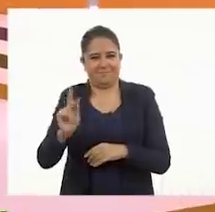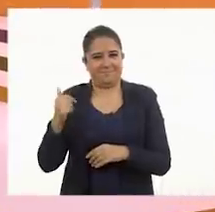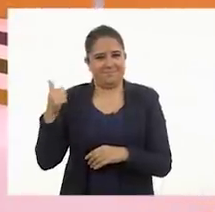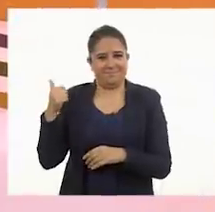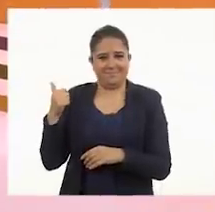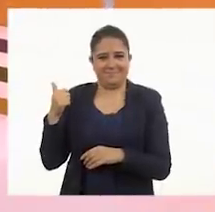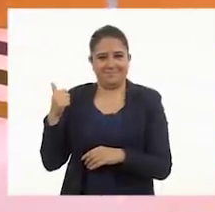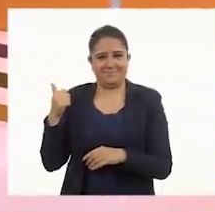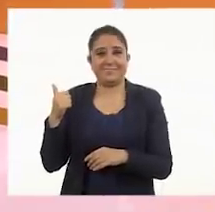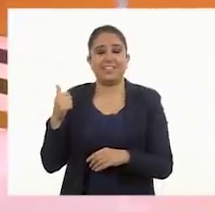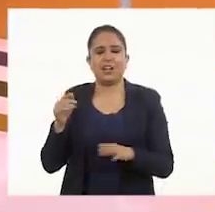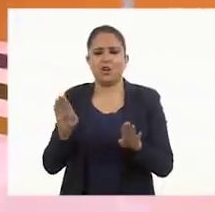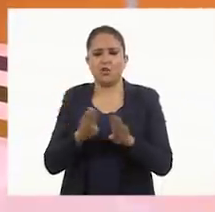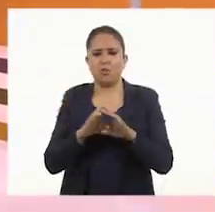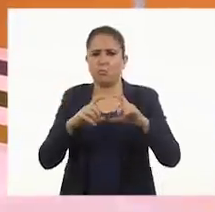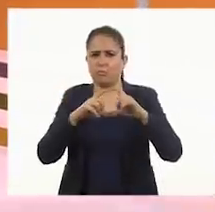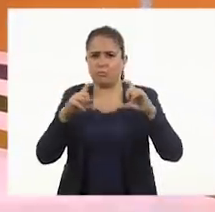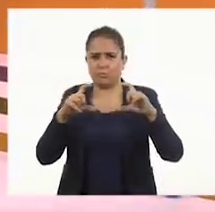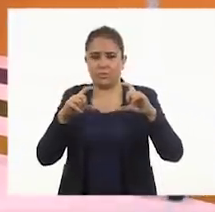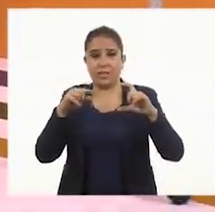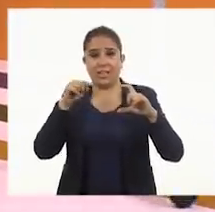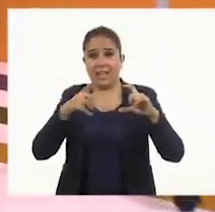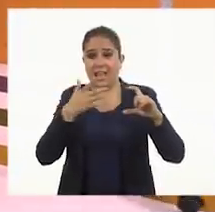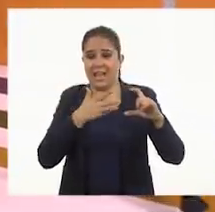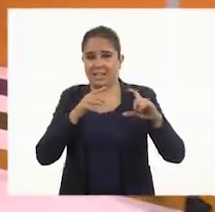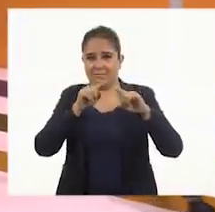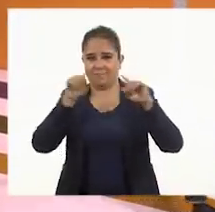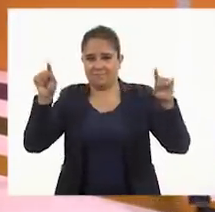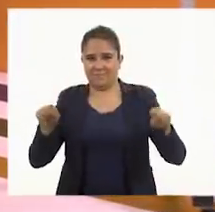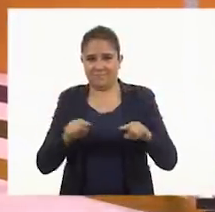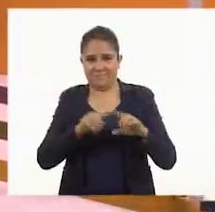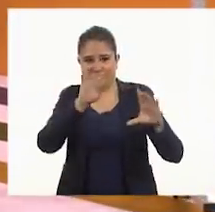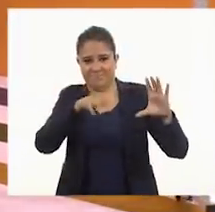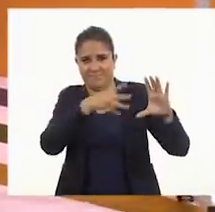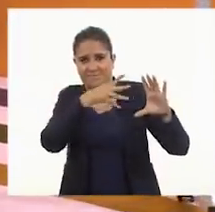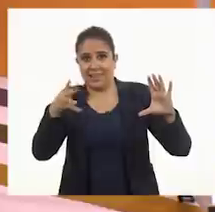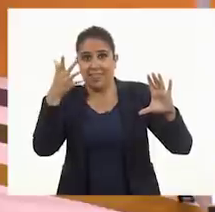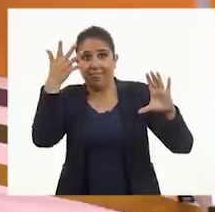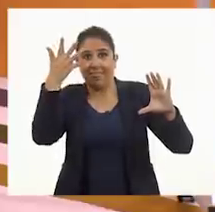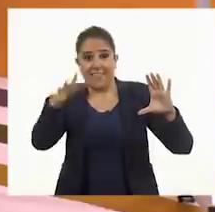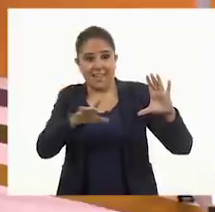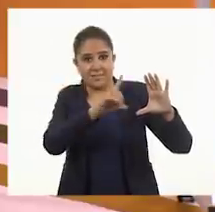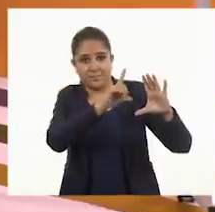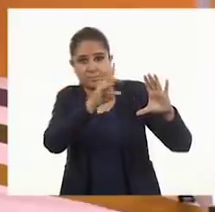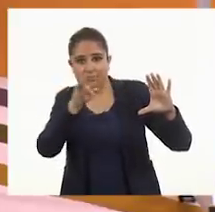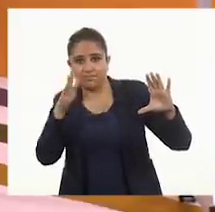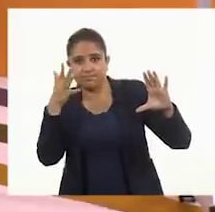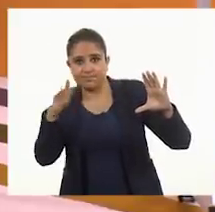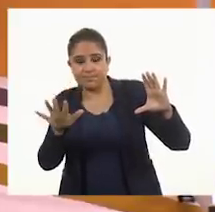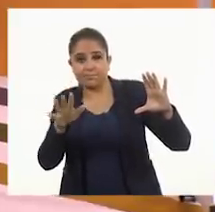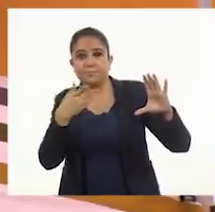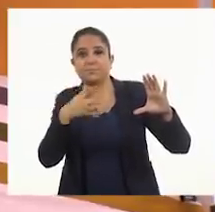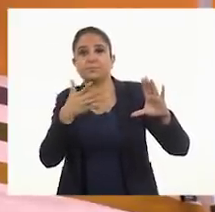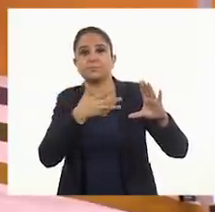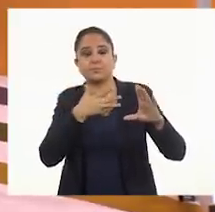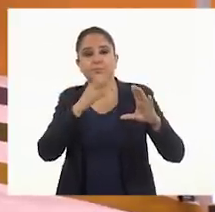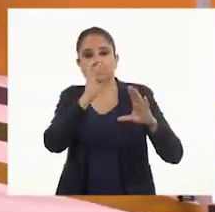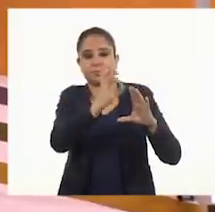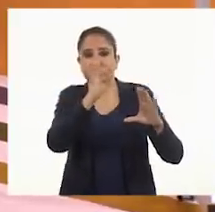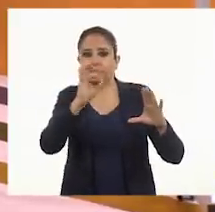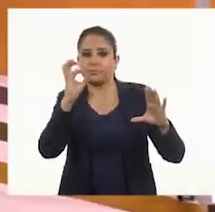¿Cómo es la tarjeta? Aquí viene tu tablero de 10, pero si te das cuenta hay una fichita ya colocada